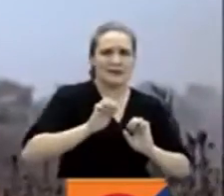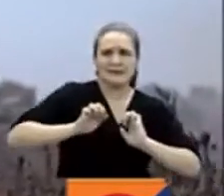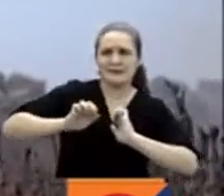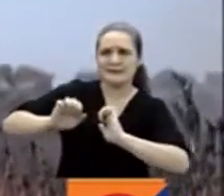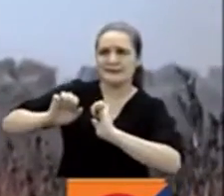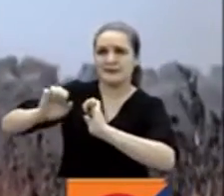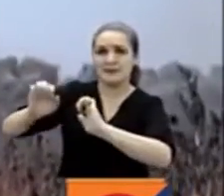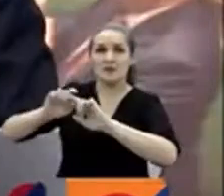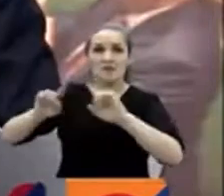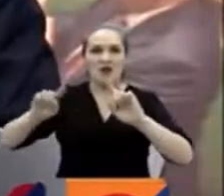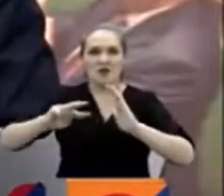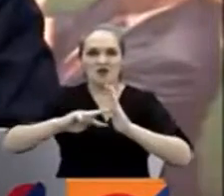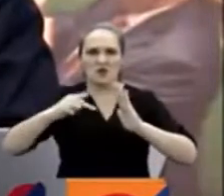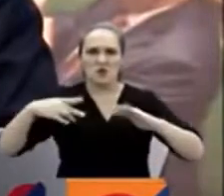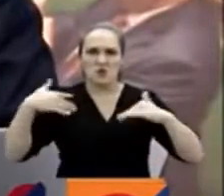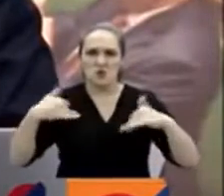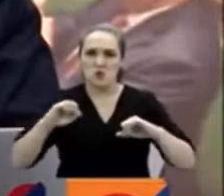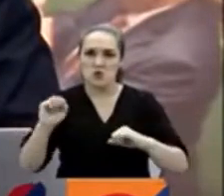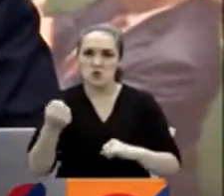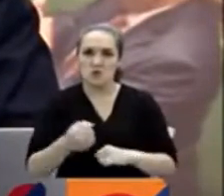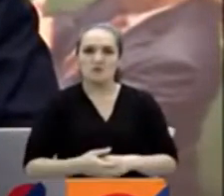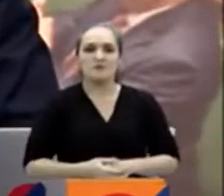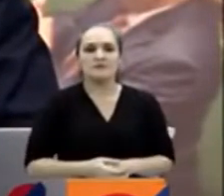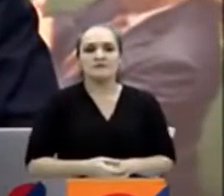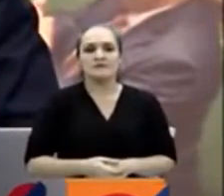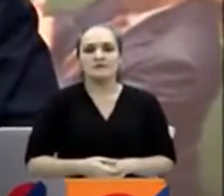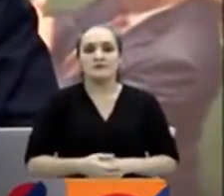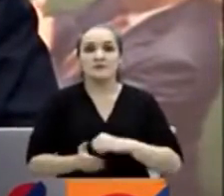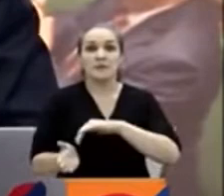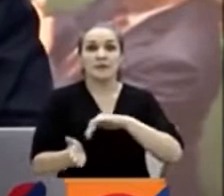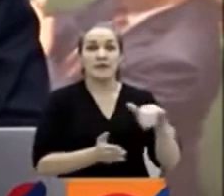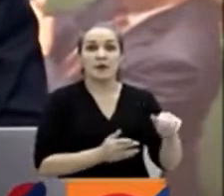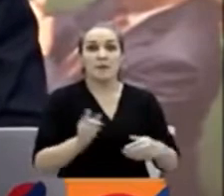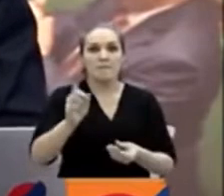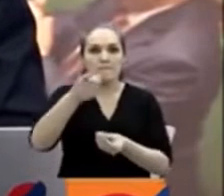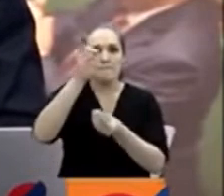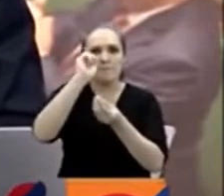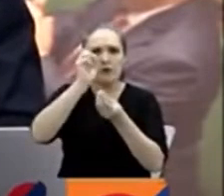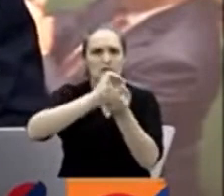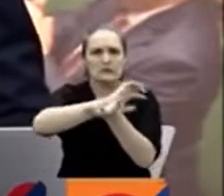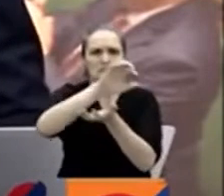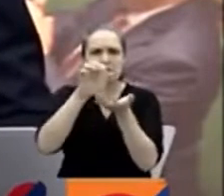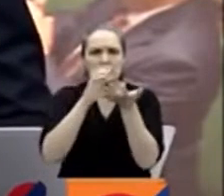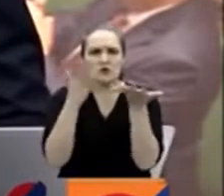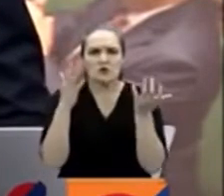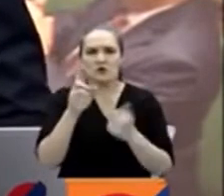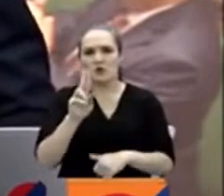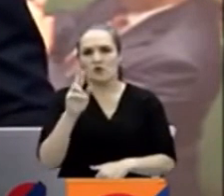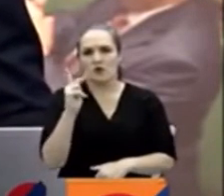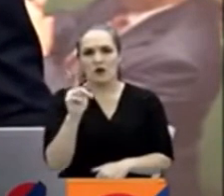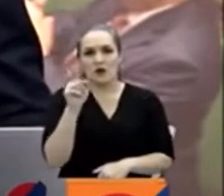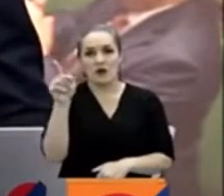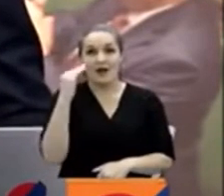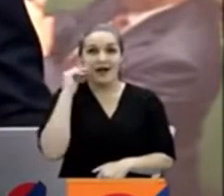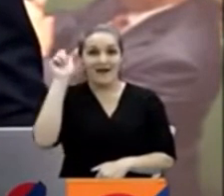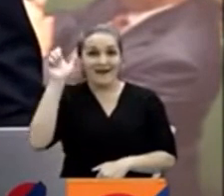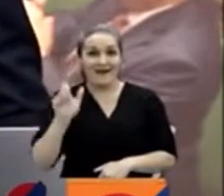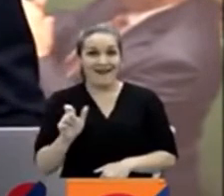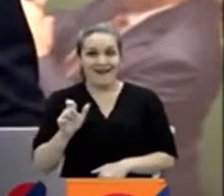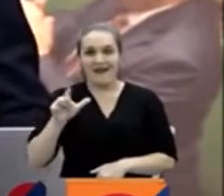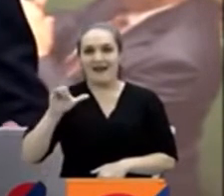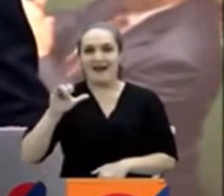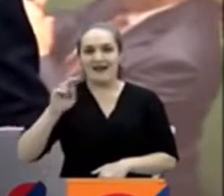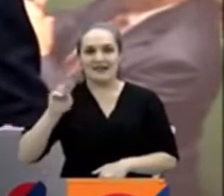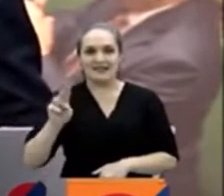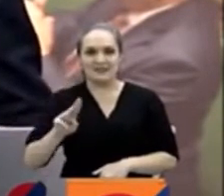sofisticación de los ataques. El remesón político en Reino Unido con la salida de Liz Strauss como primera ministra ahora da paso a que nombres